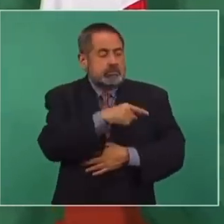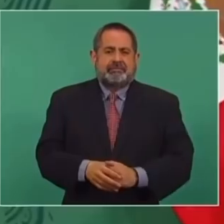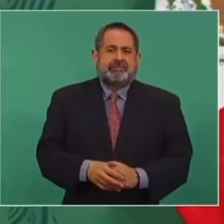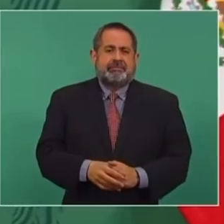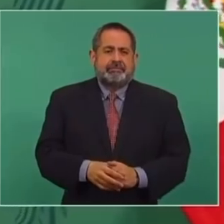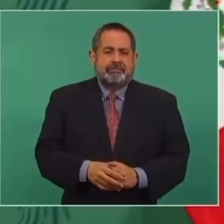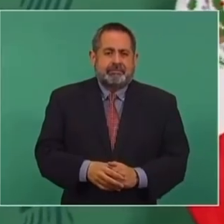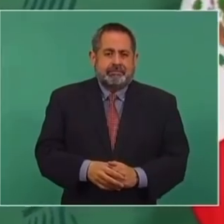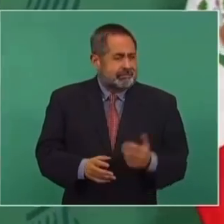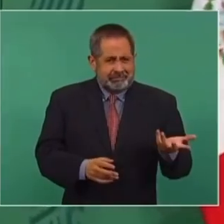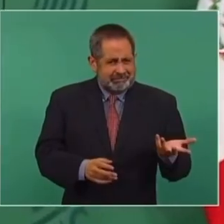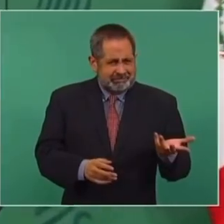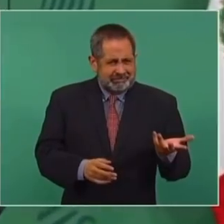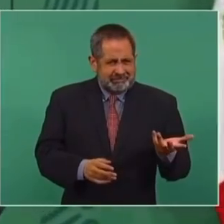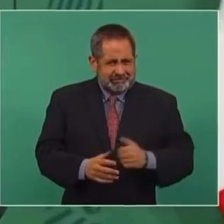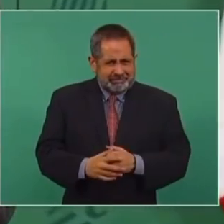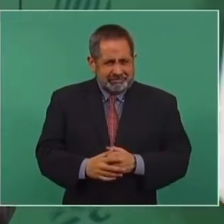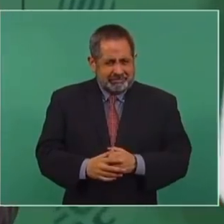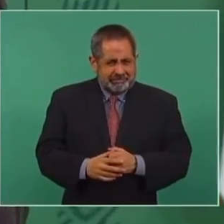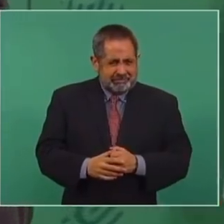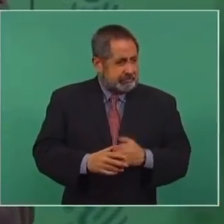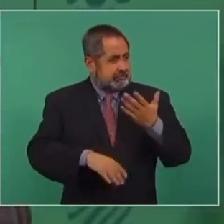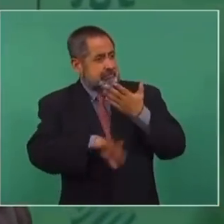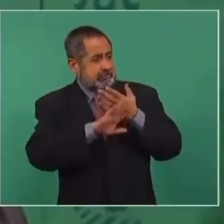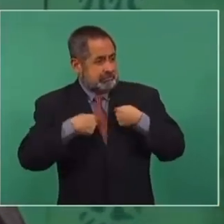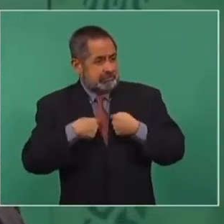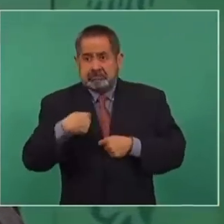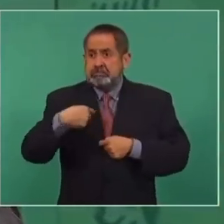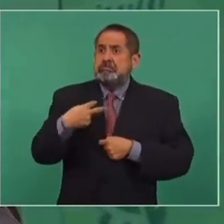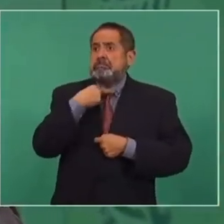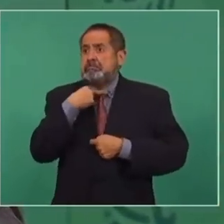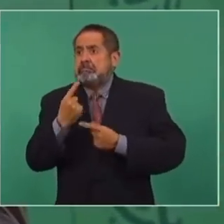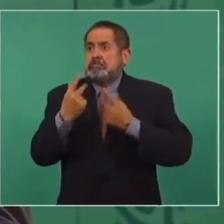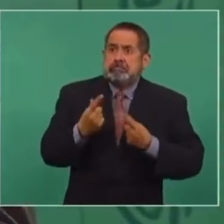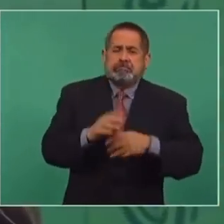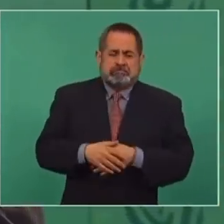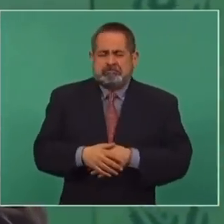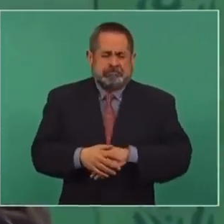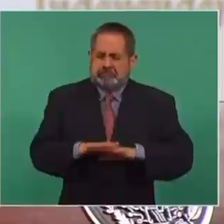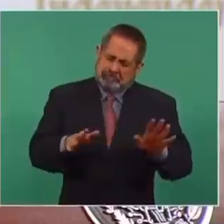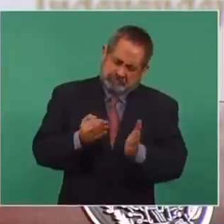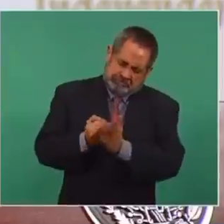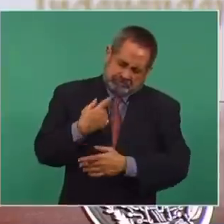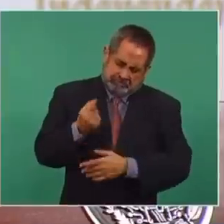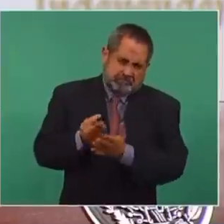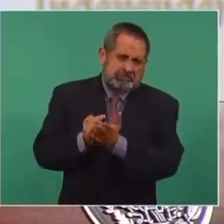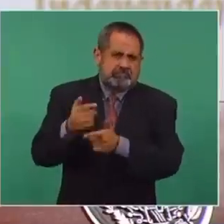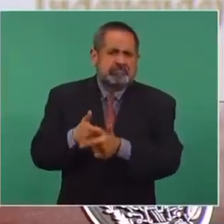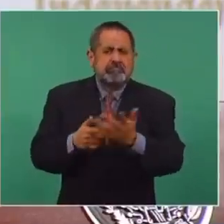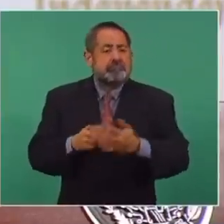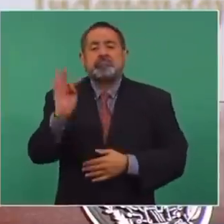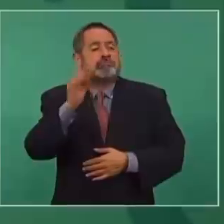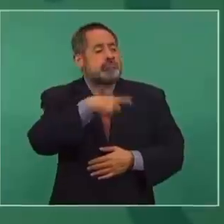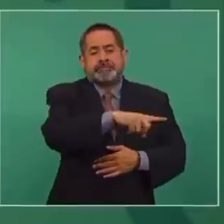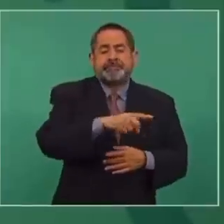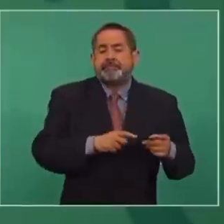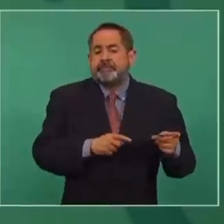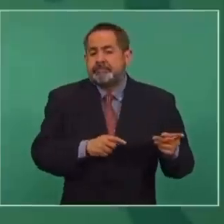proporcionales. ¿Me van a poner a mí contra la pared? No, no, no, no, no. Si ellos